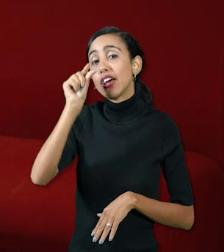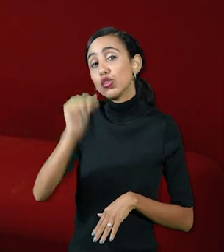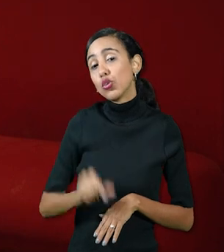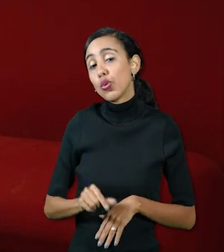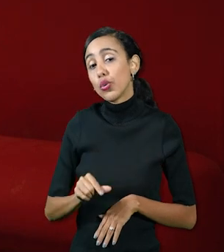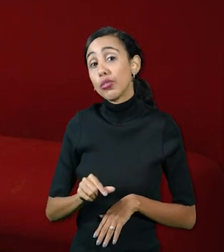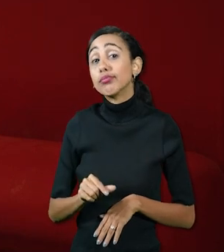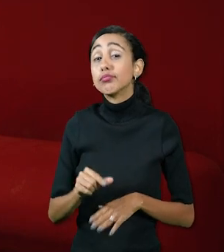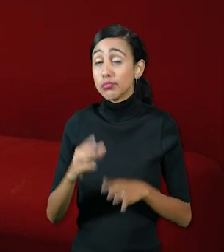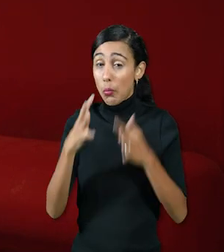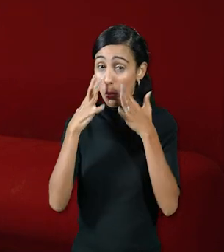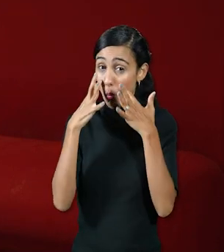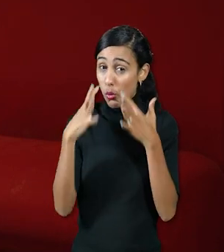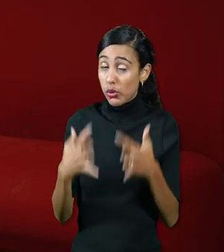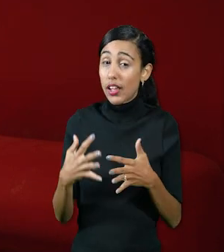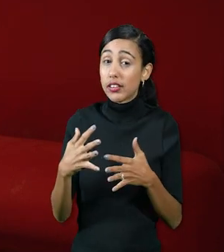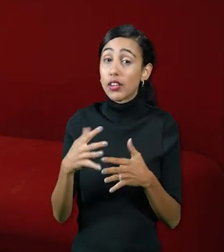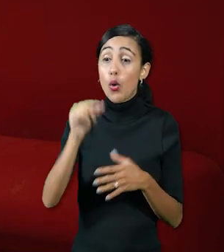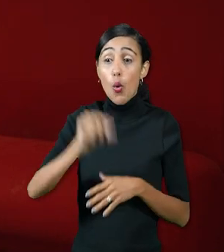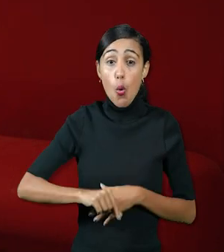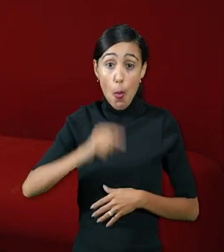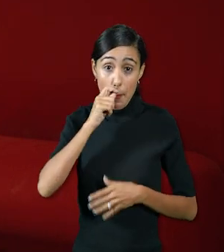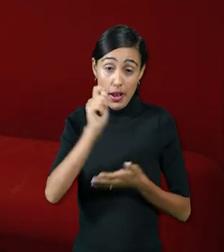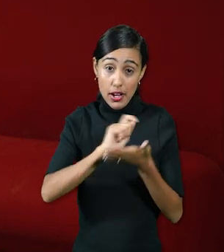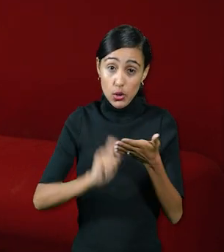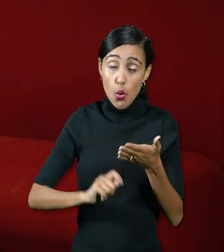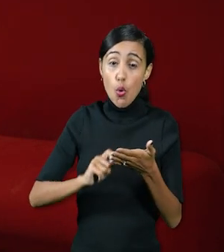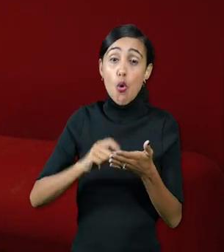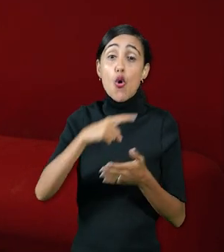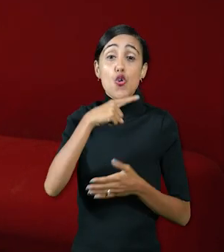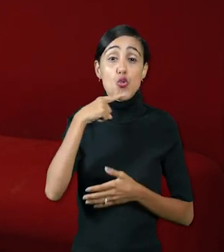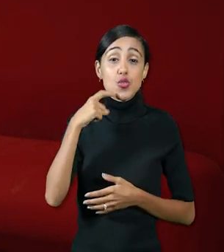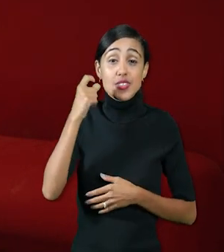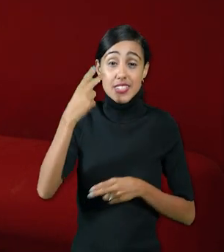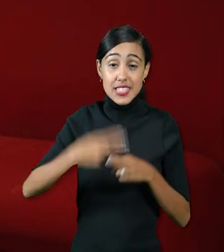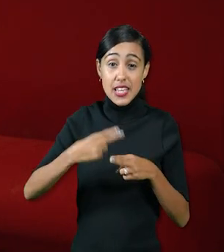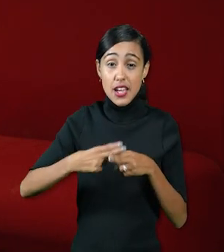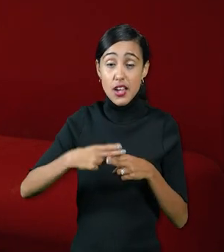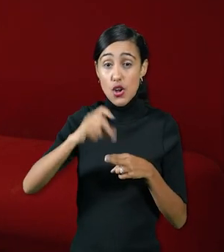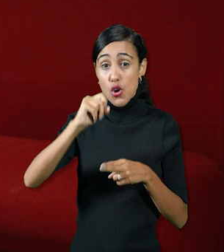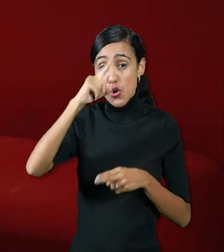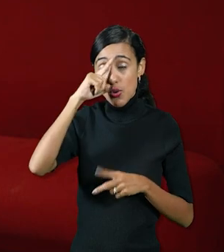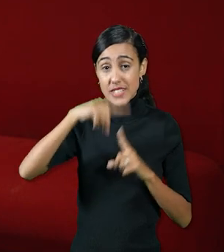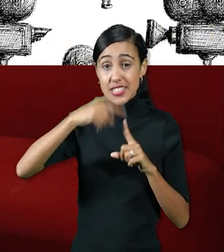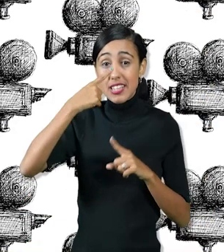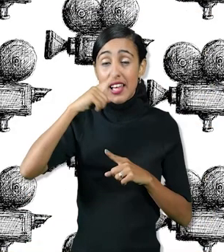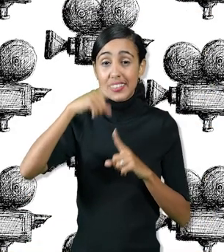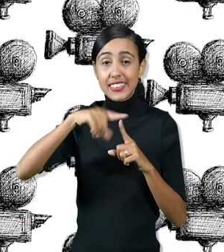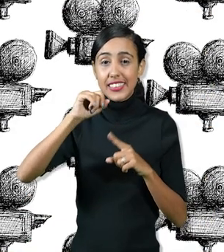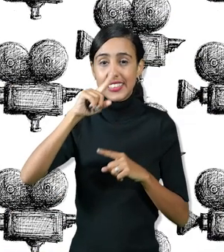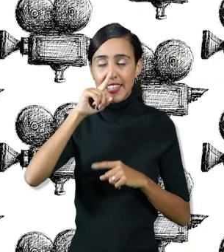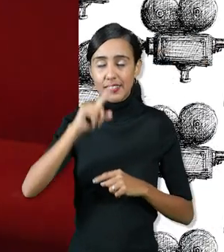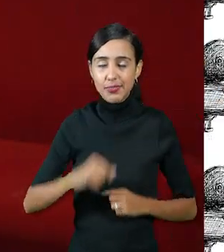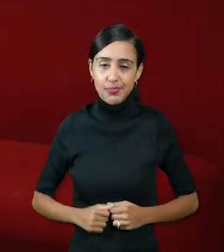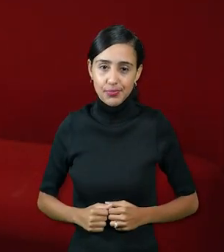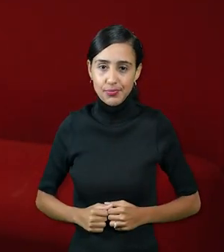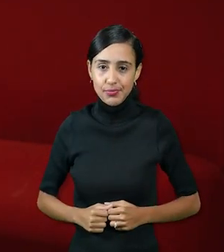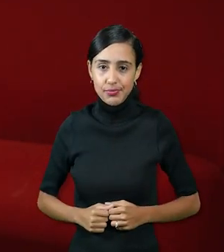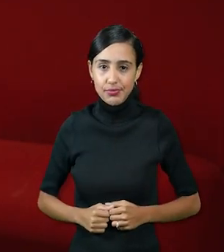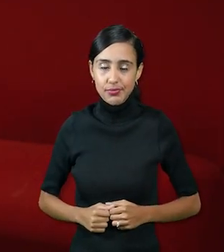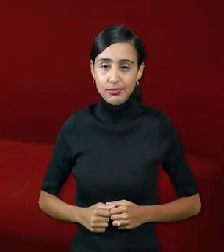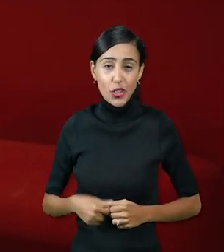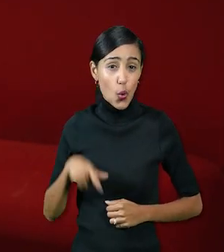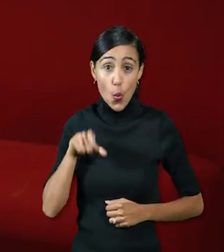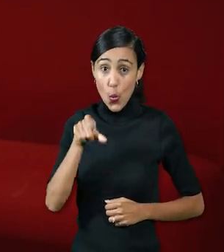de un gran maestro ruso que se llamó Konstantin Stanislavski la última